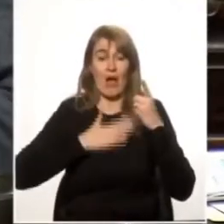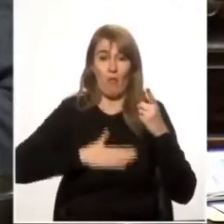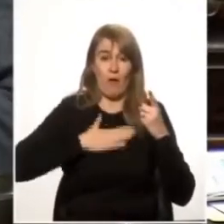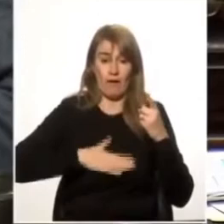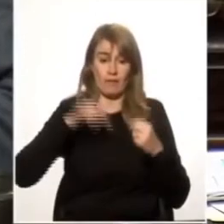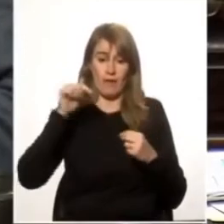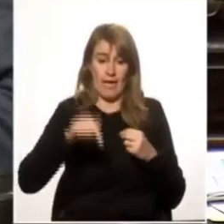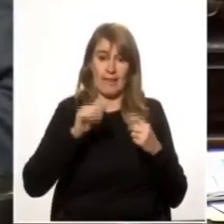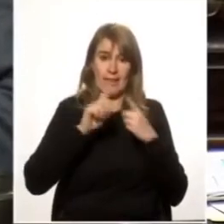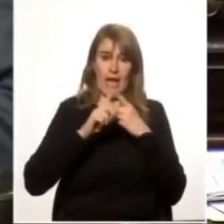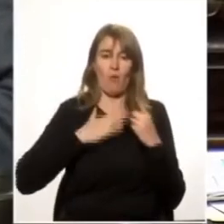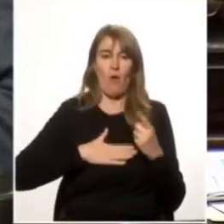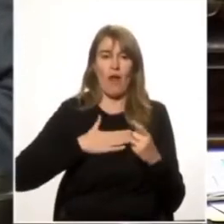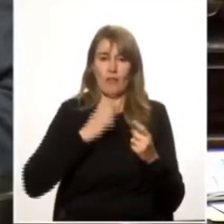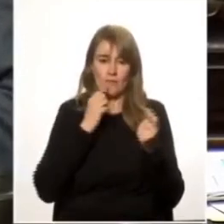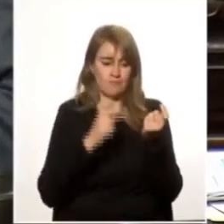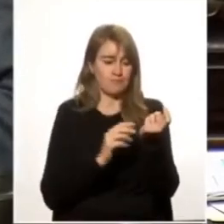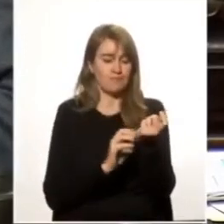presidente